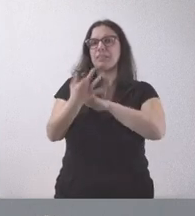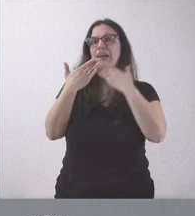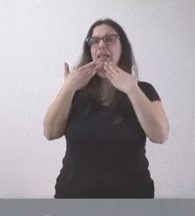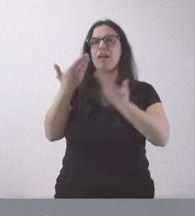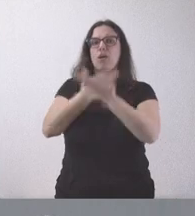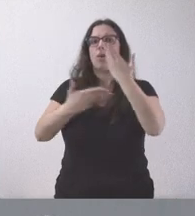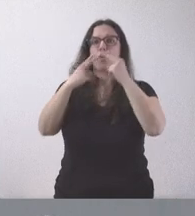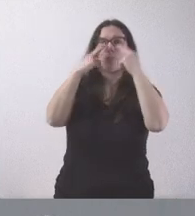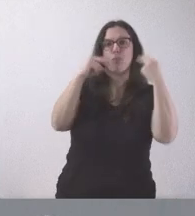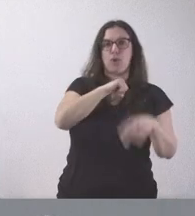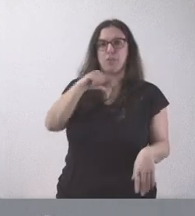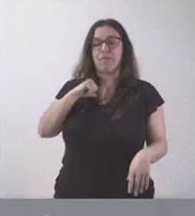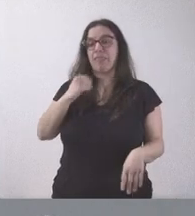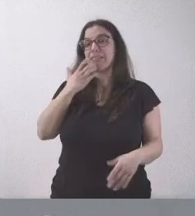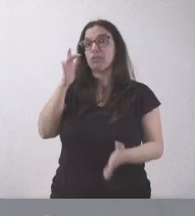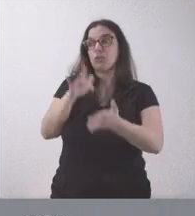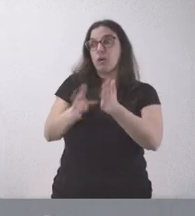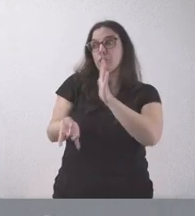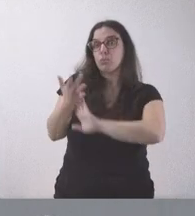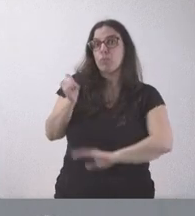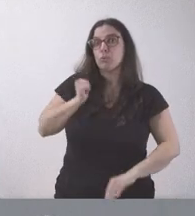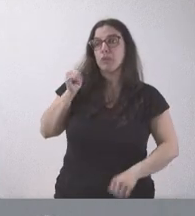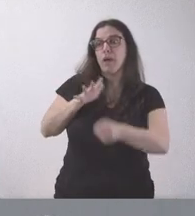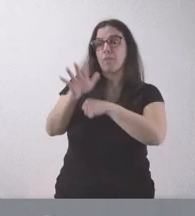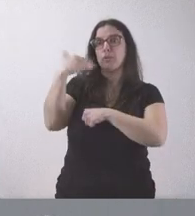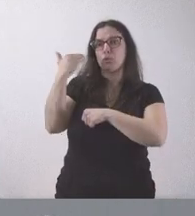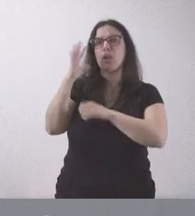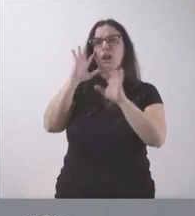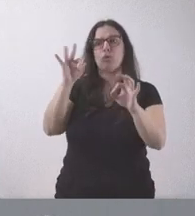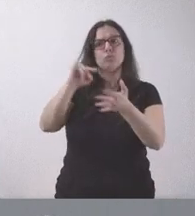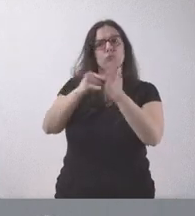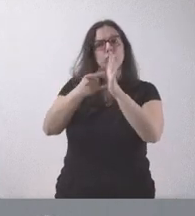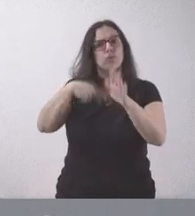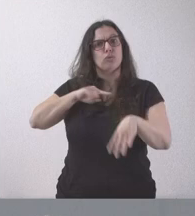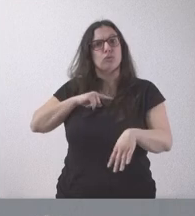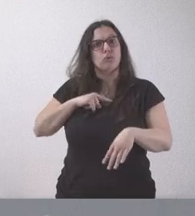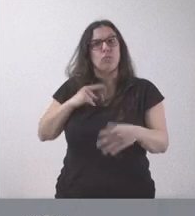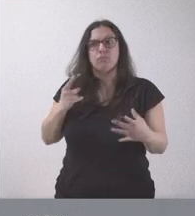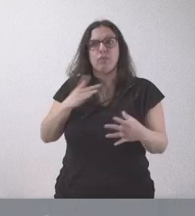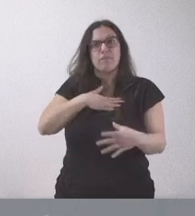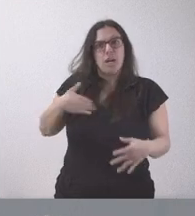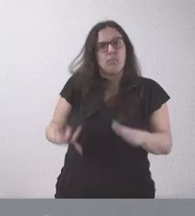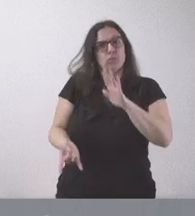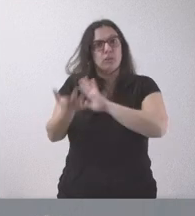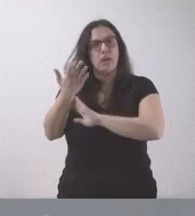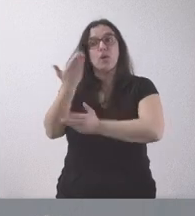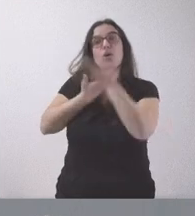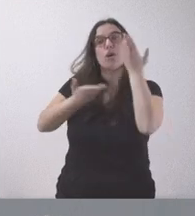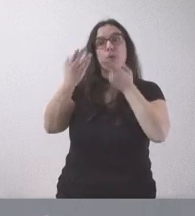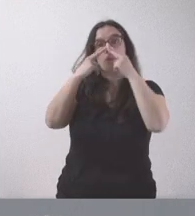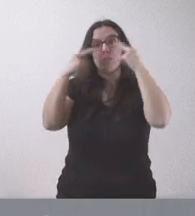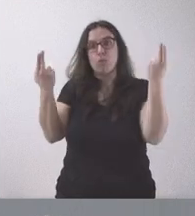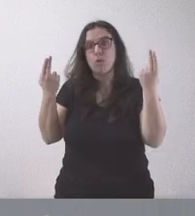Si hubiera una posibilidad de colaboración público-privada en el ámbito de Soria, por supuesto que es un proyecto que nosotros estamos deseosos de impulsar. La colaboración pública